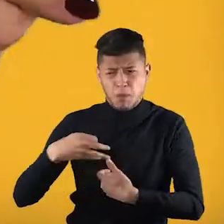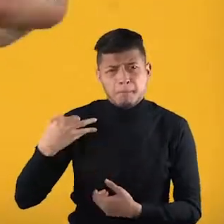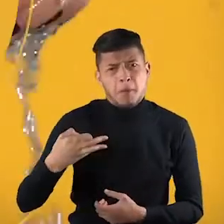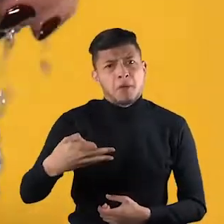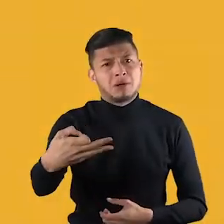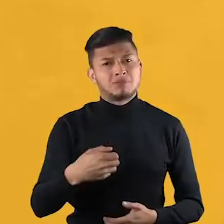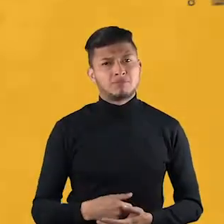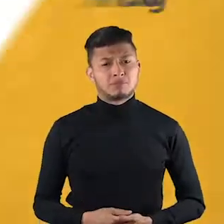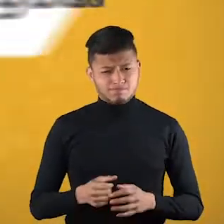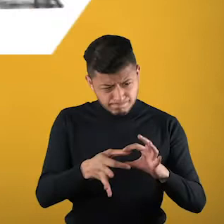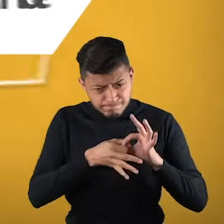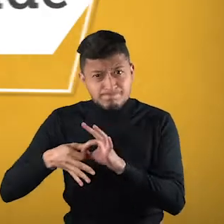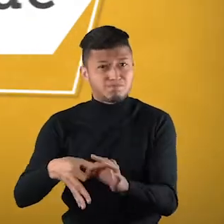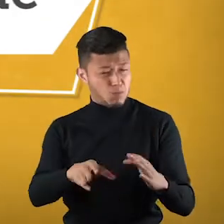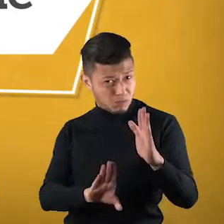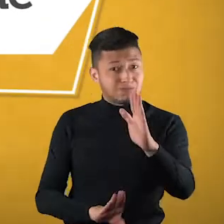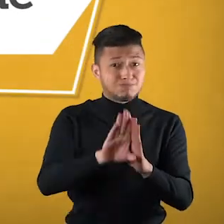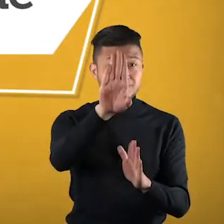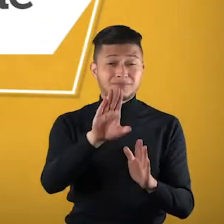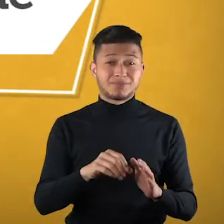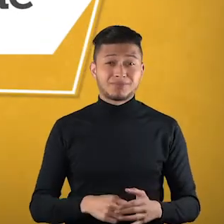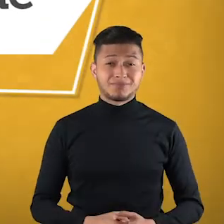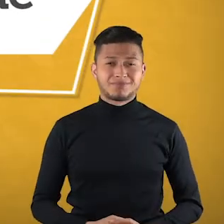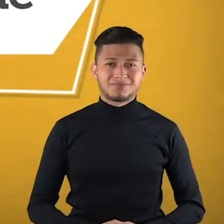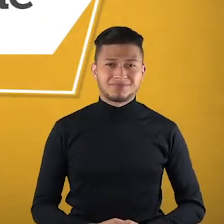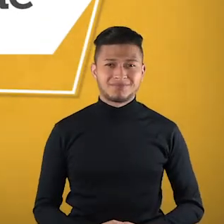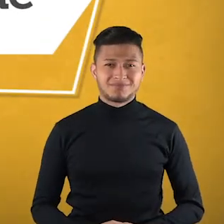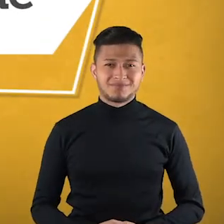frecuente. Juntos vamos a salir adelante.